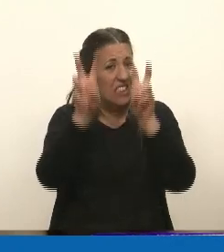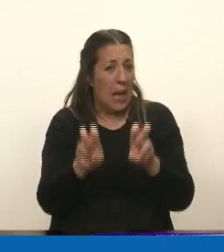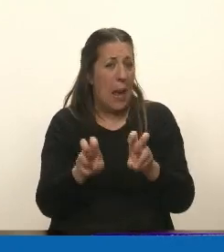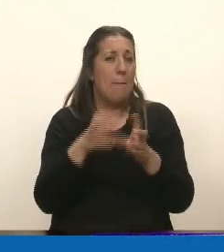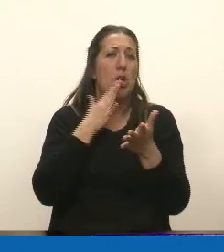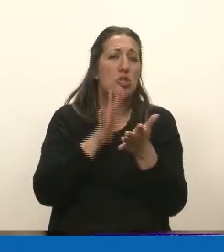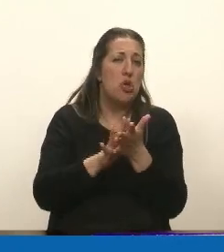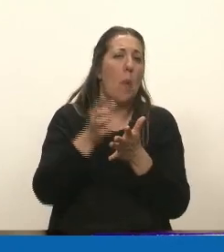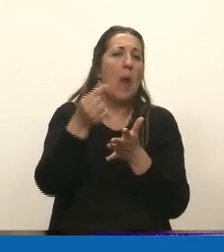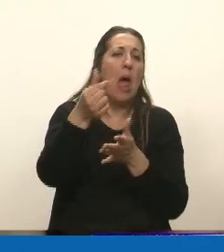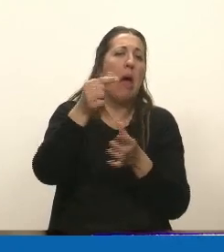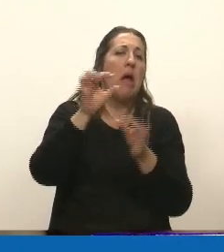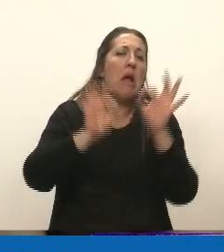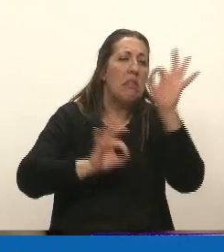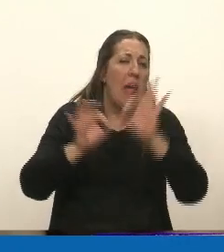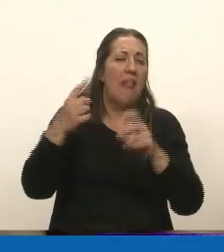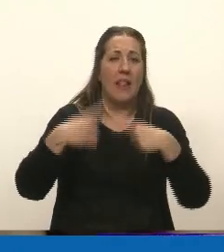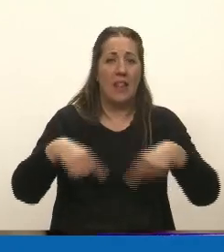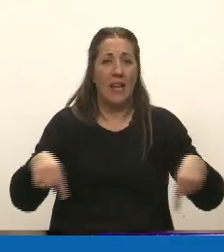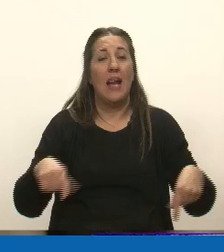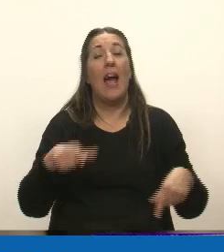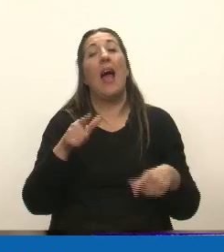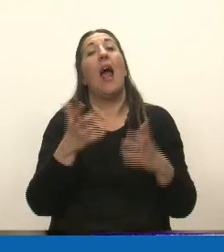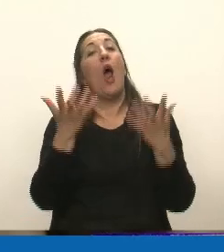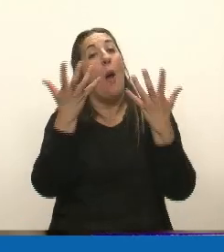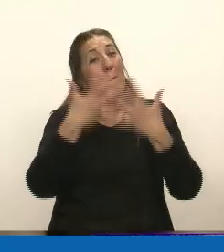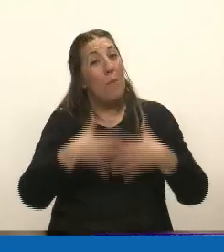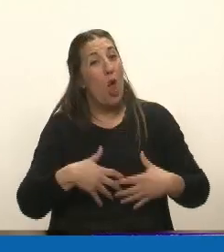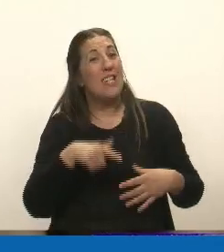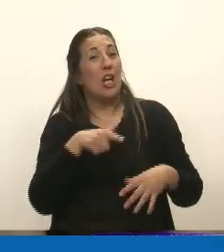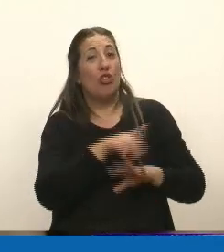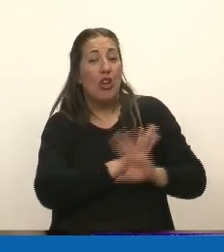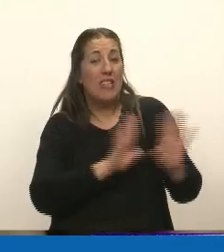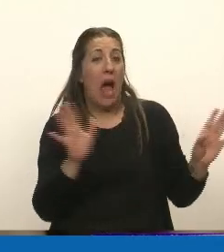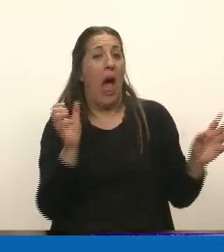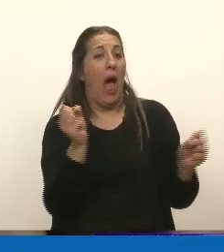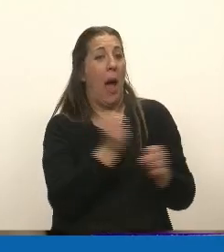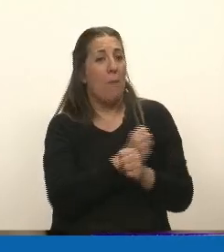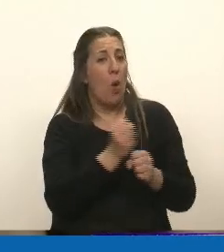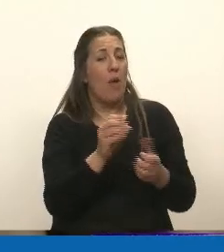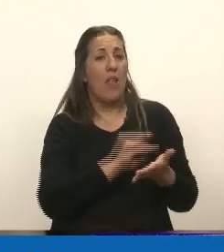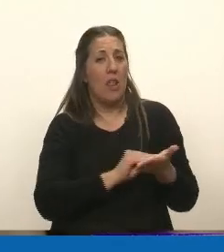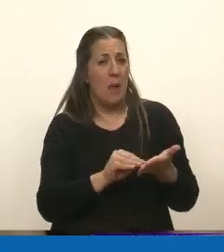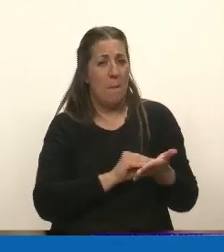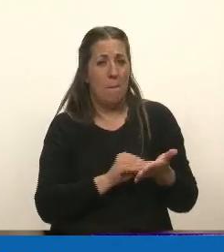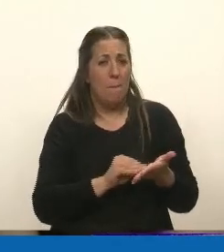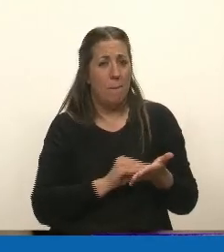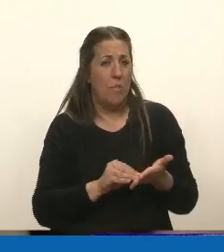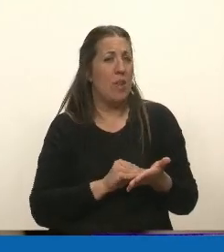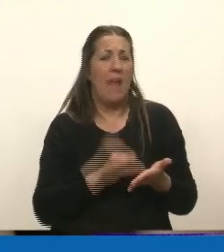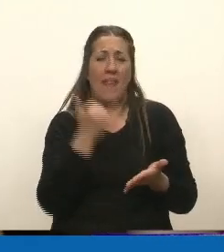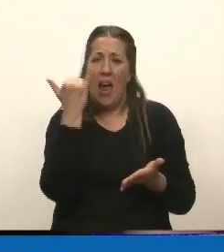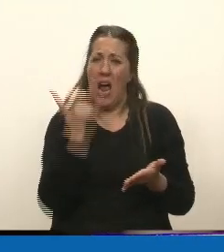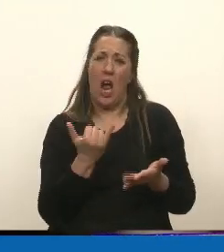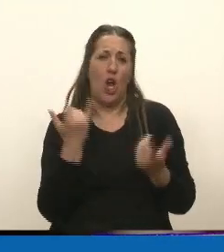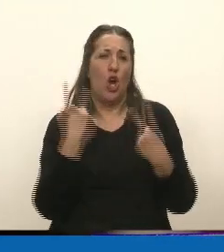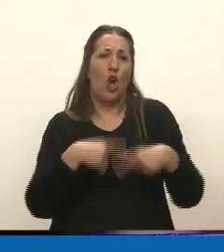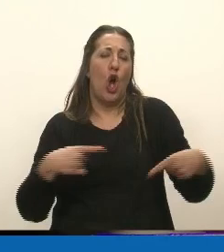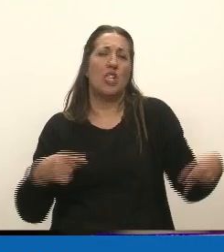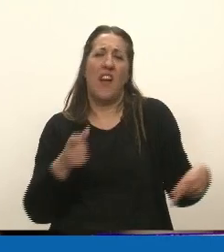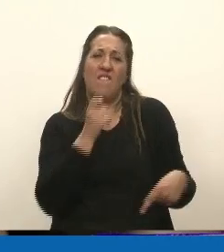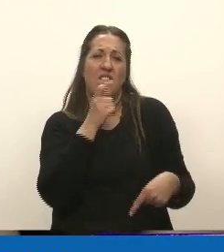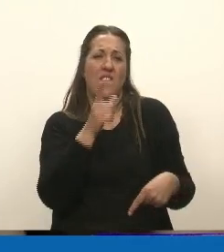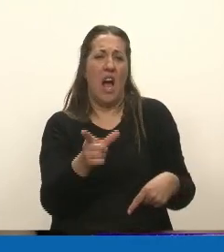El proyecto que viene de media sanción, señor presidente, hace cosas simples, no es tan